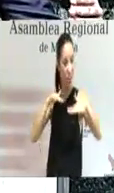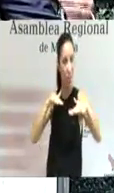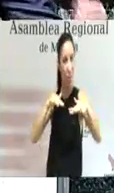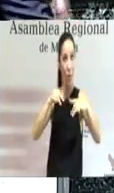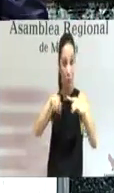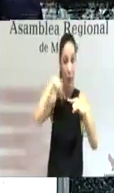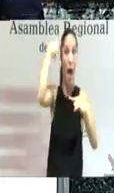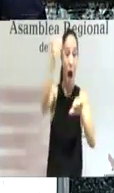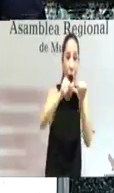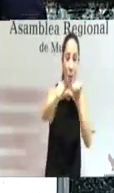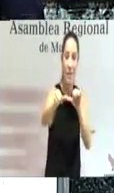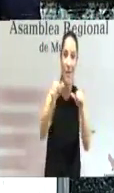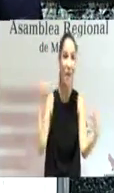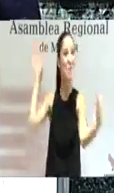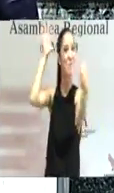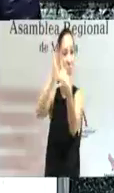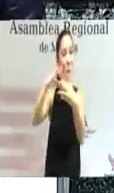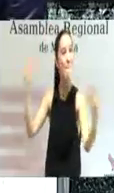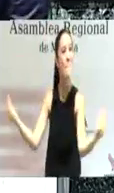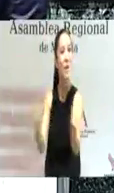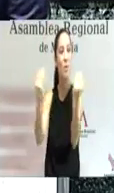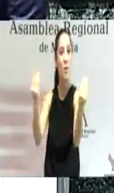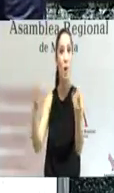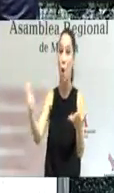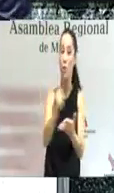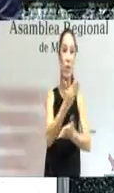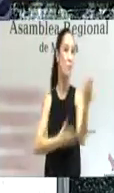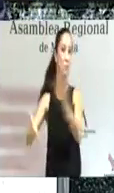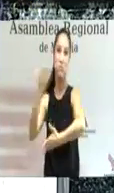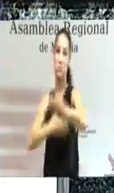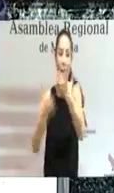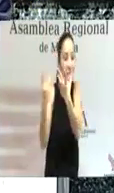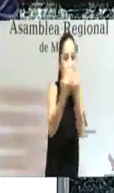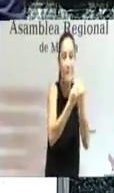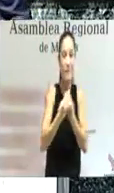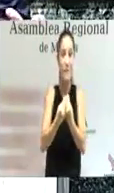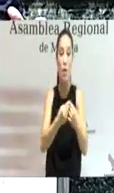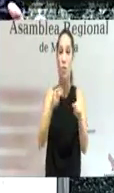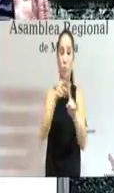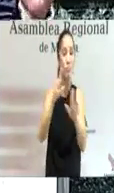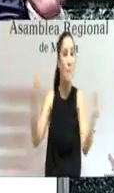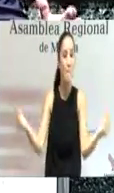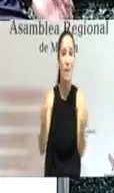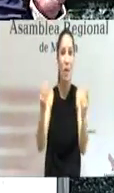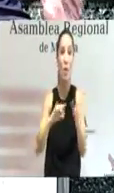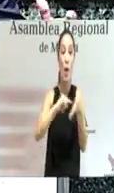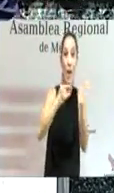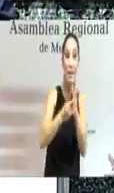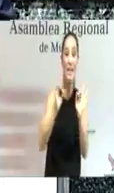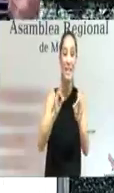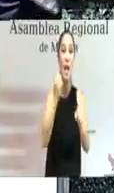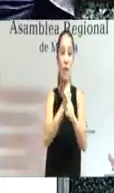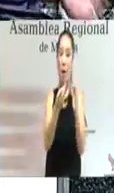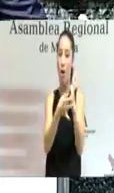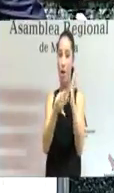haciendo para mejorar más y hagámoslo entre todos juntos haremos posible el éxito de la estrategia por el empleo de